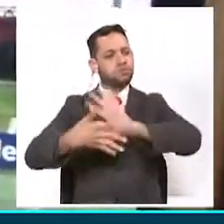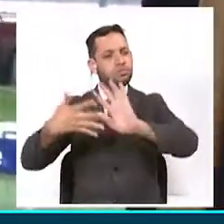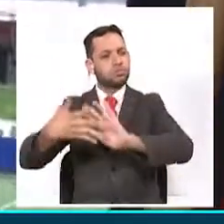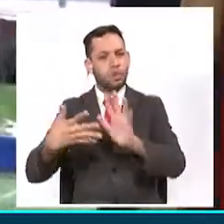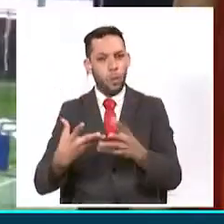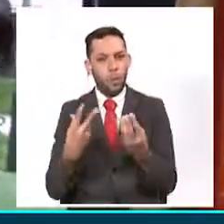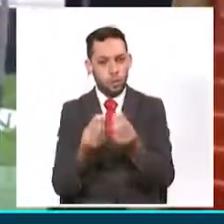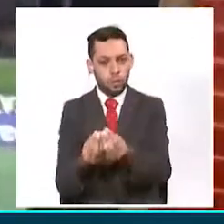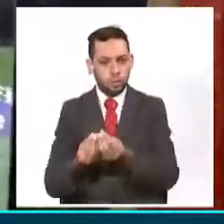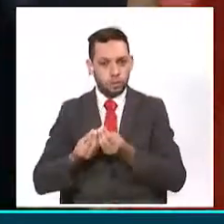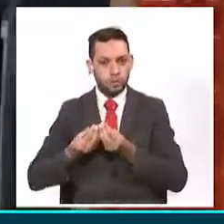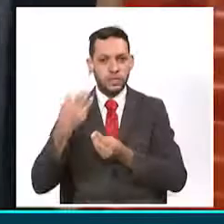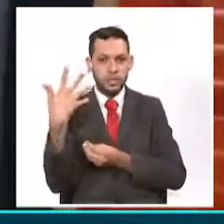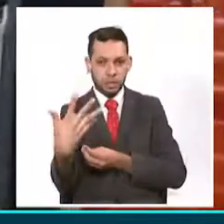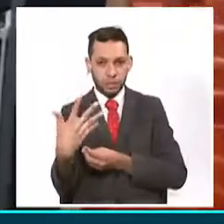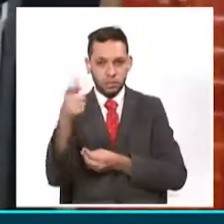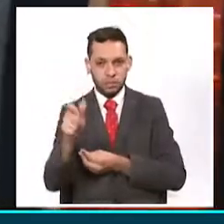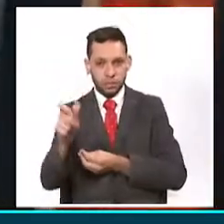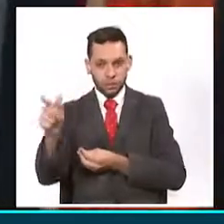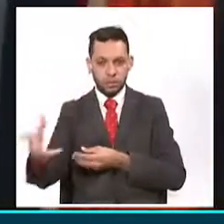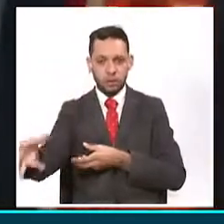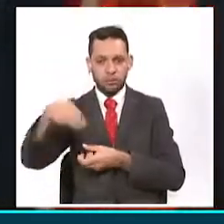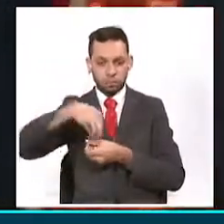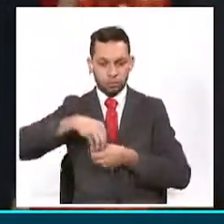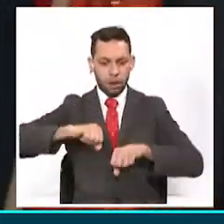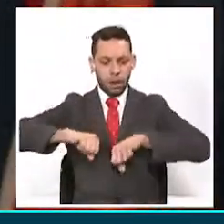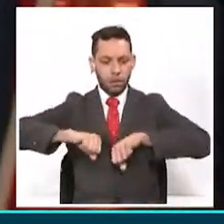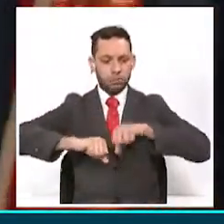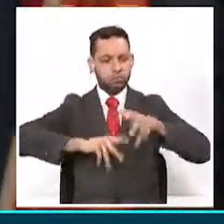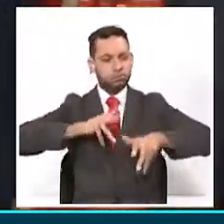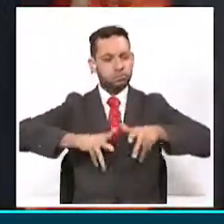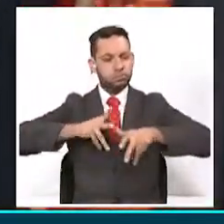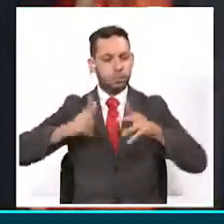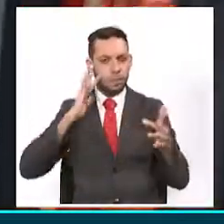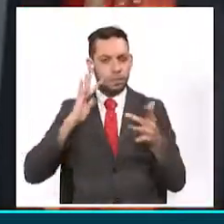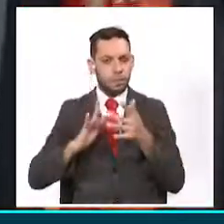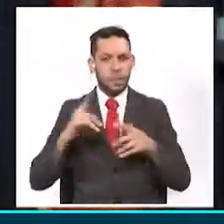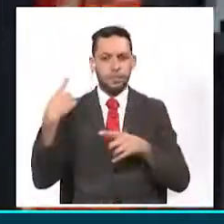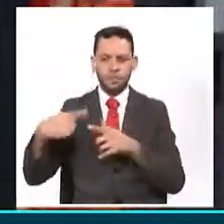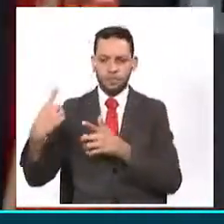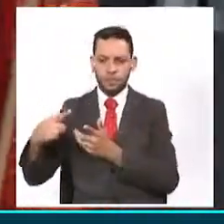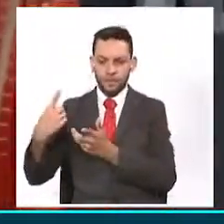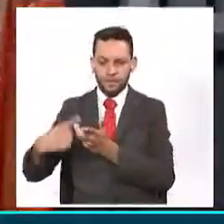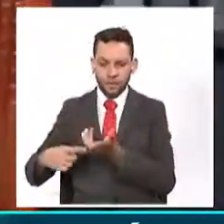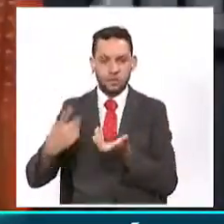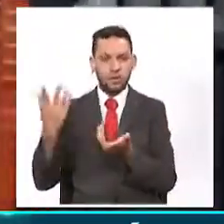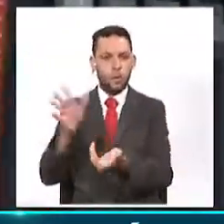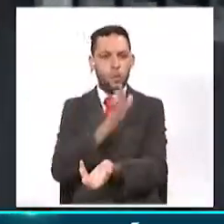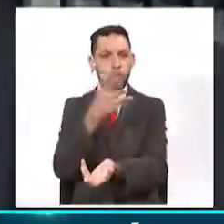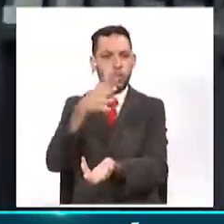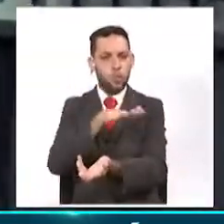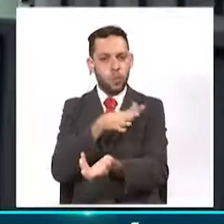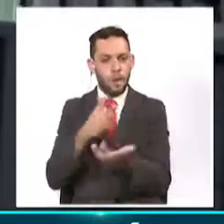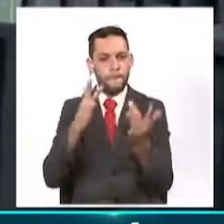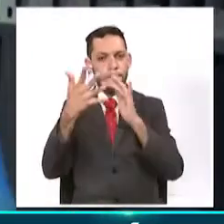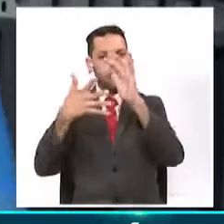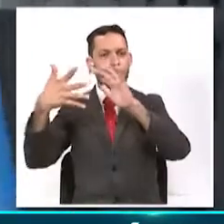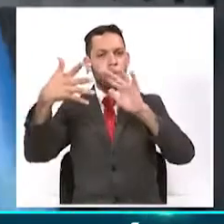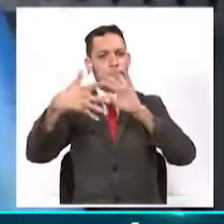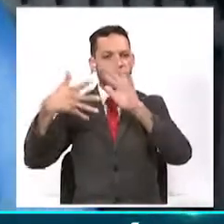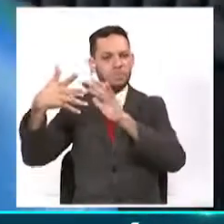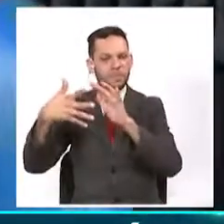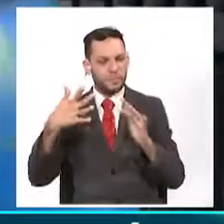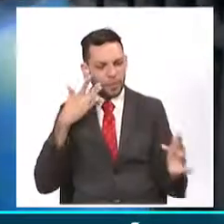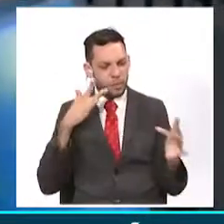integrantes, junto conmigo somos cinco integrantes. Su montaje implementa una muestra de diversos ritmos interpretados en instrumentos de percusión latina y